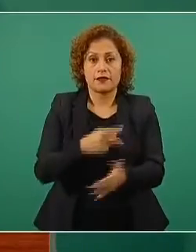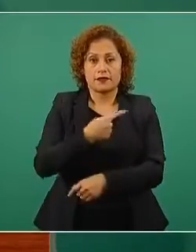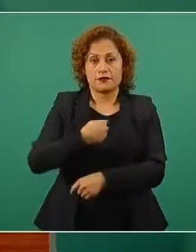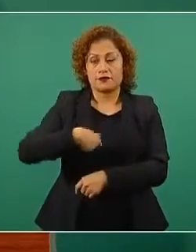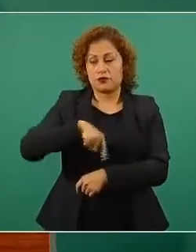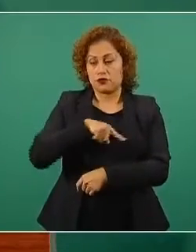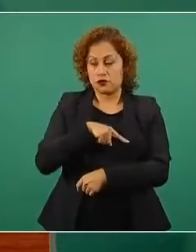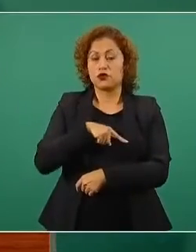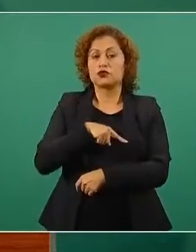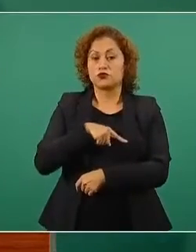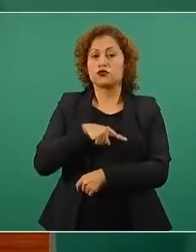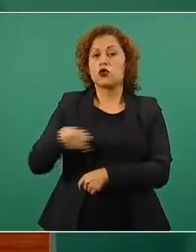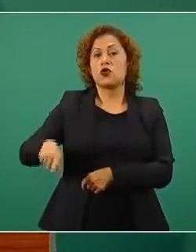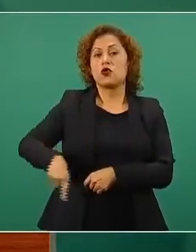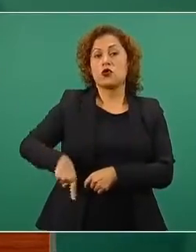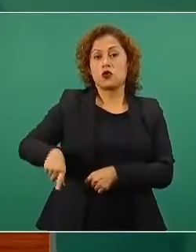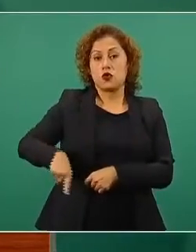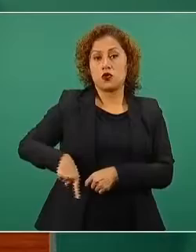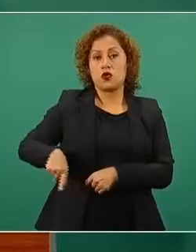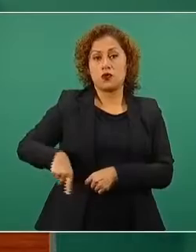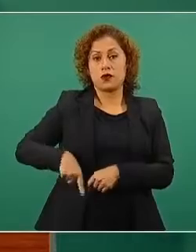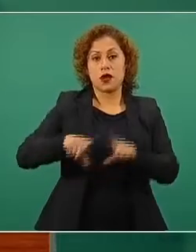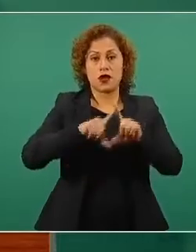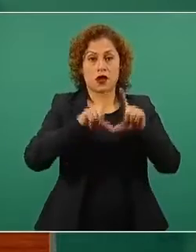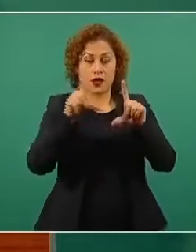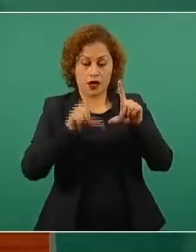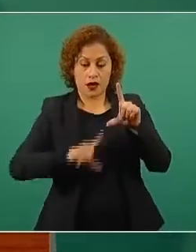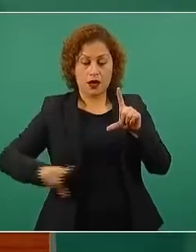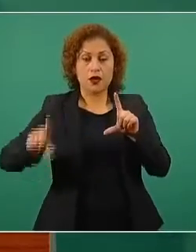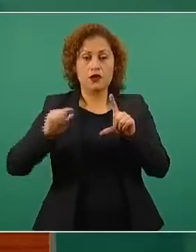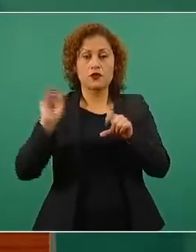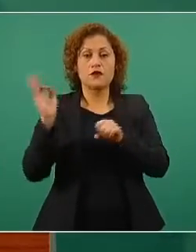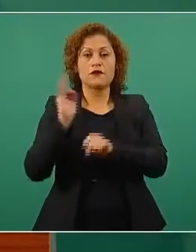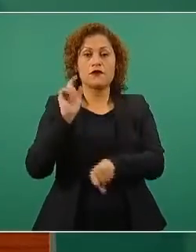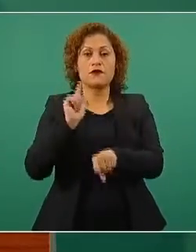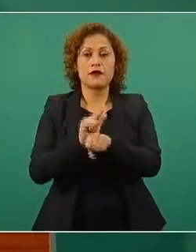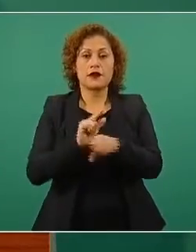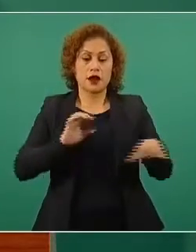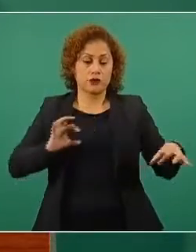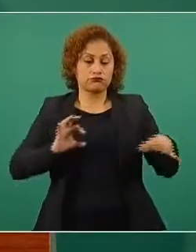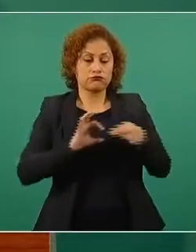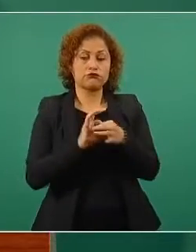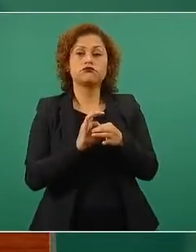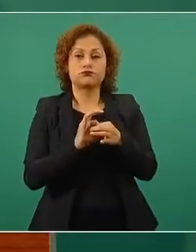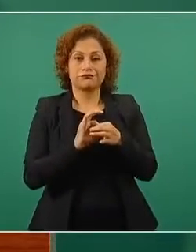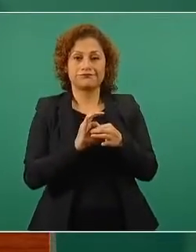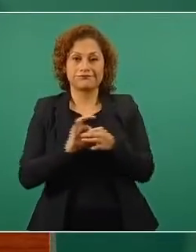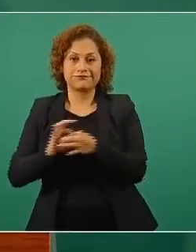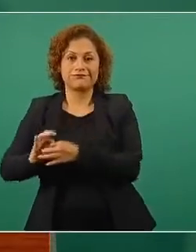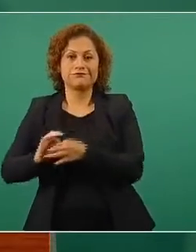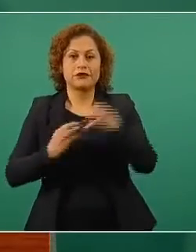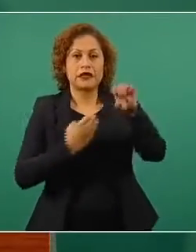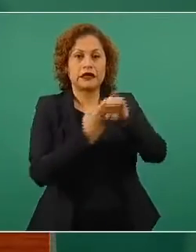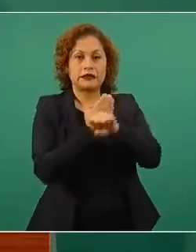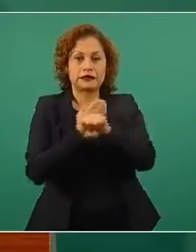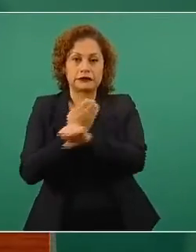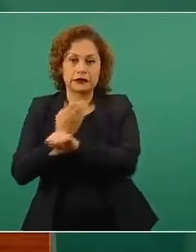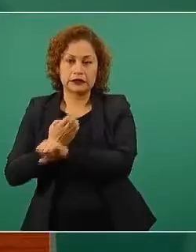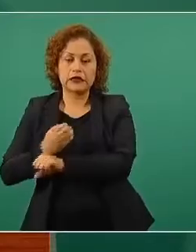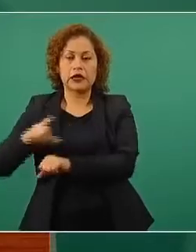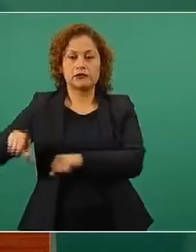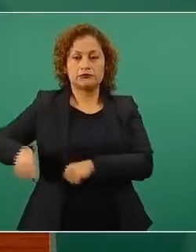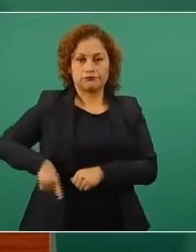federal en coordinación con los gobiernos estatales y municipales para